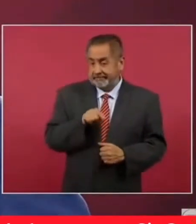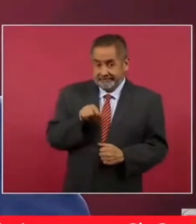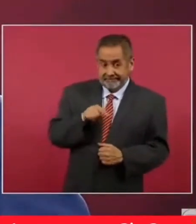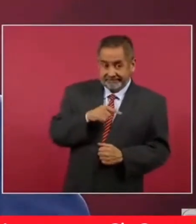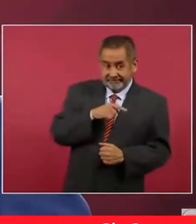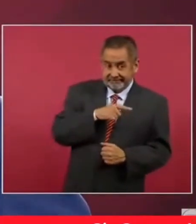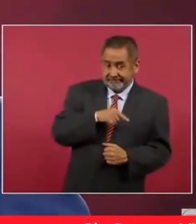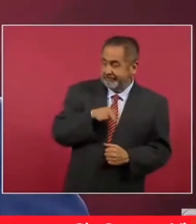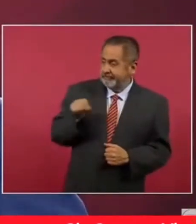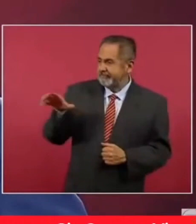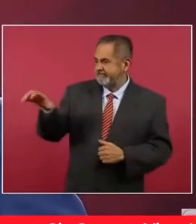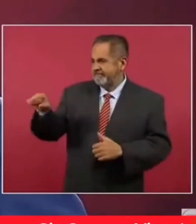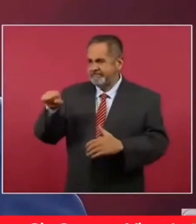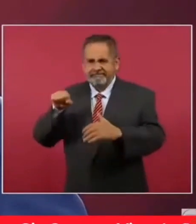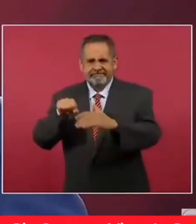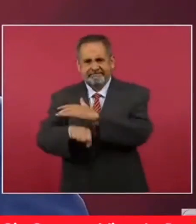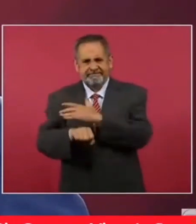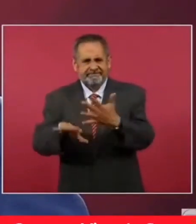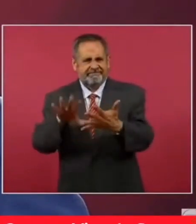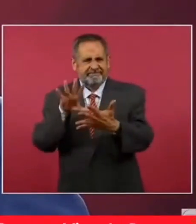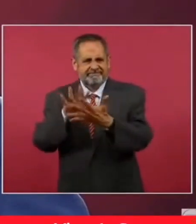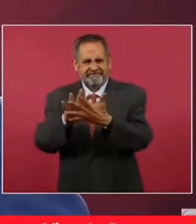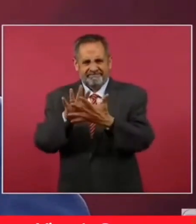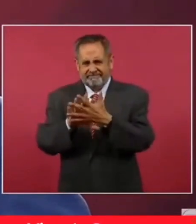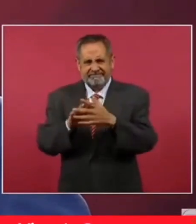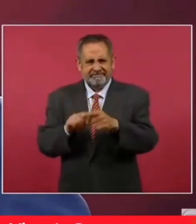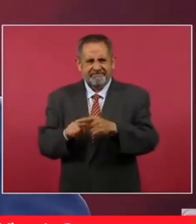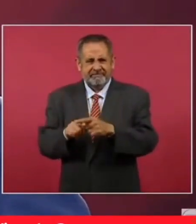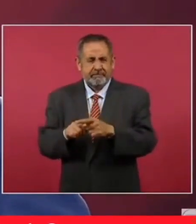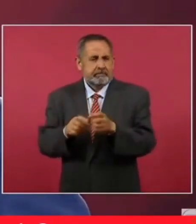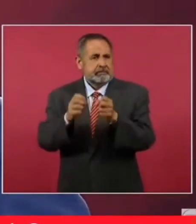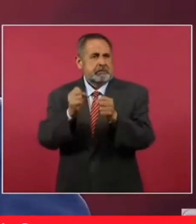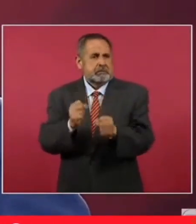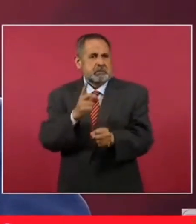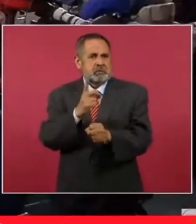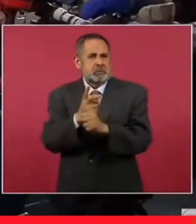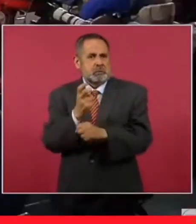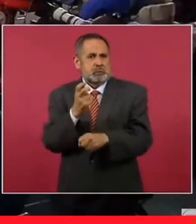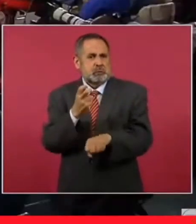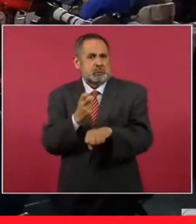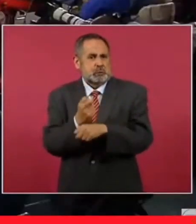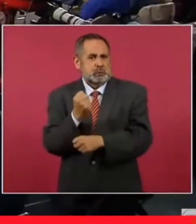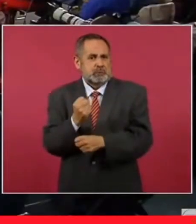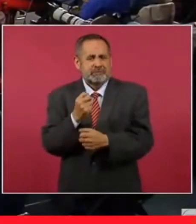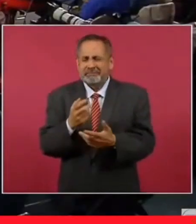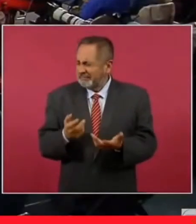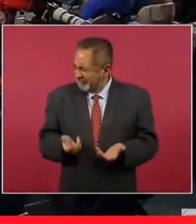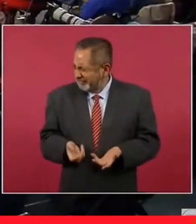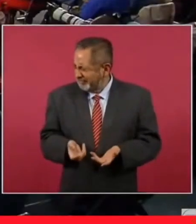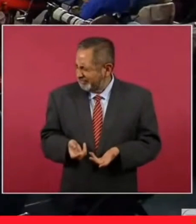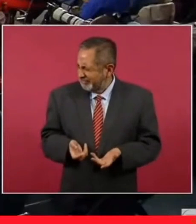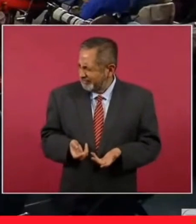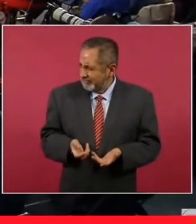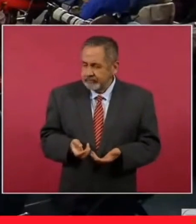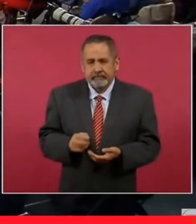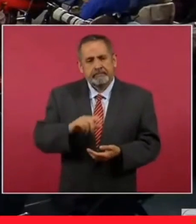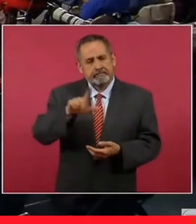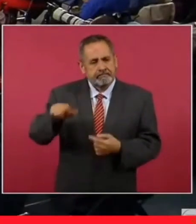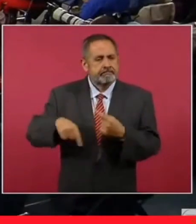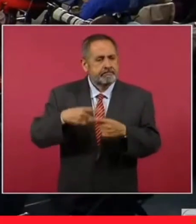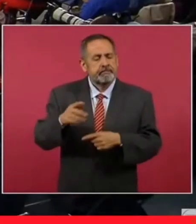una cárcel de alta seguridad. Luego murió